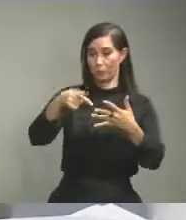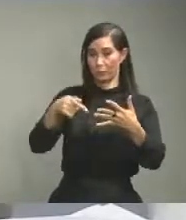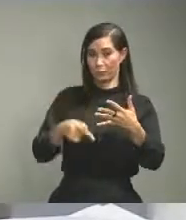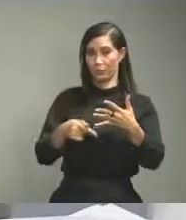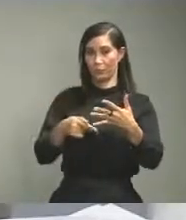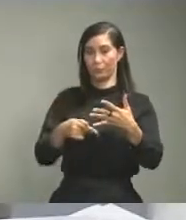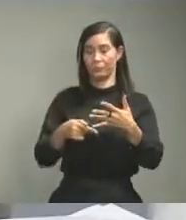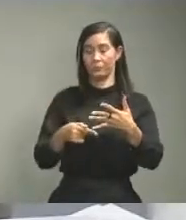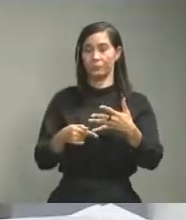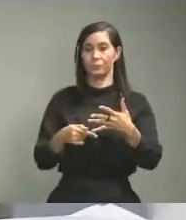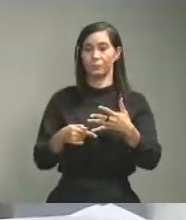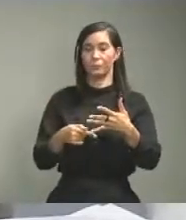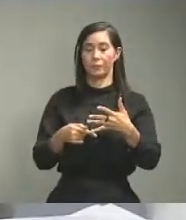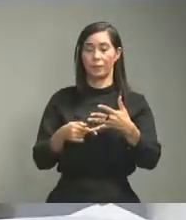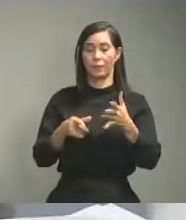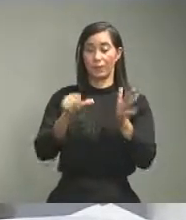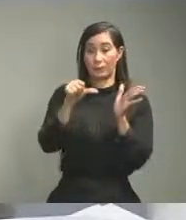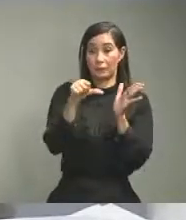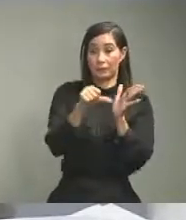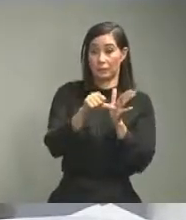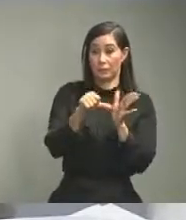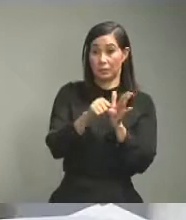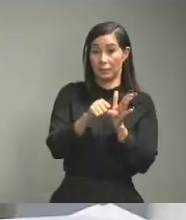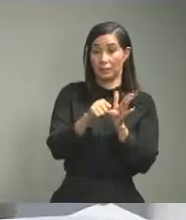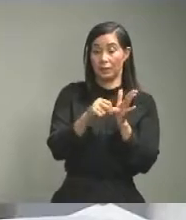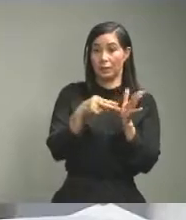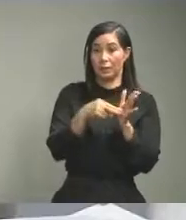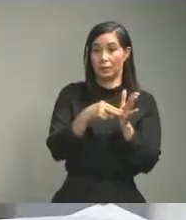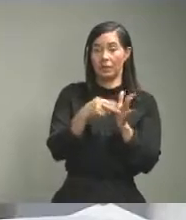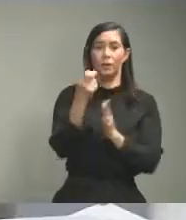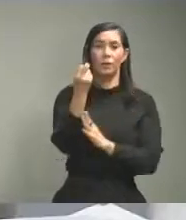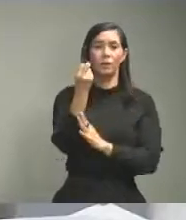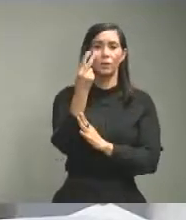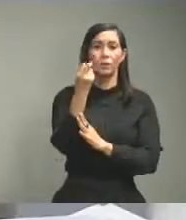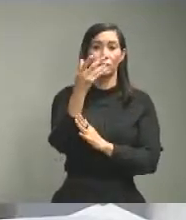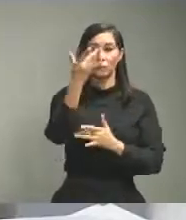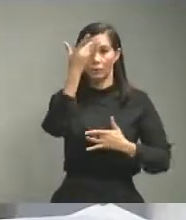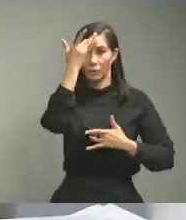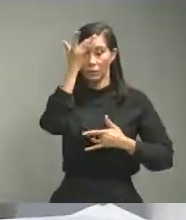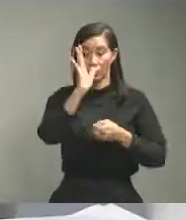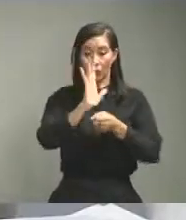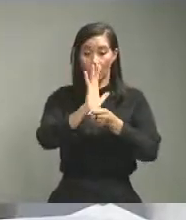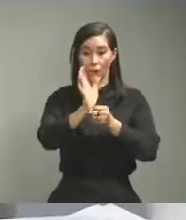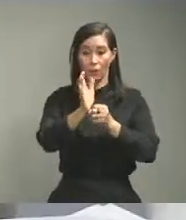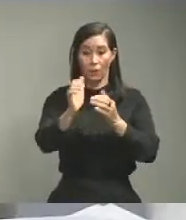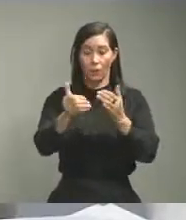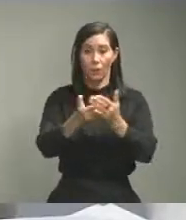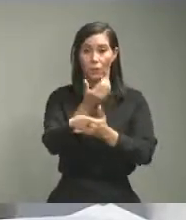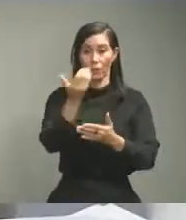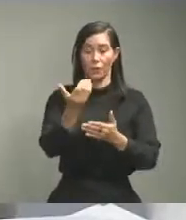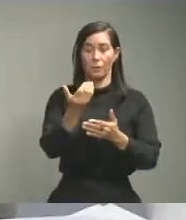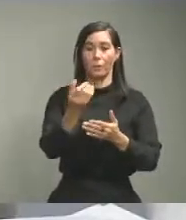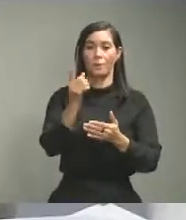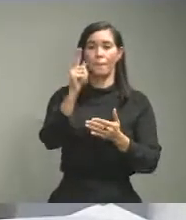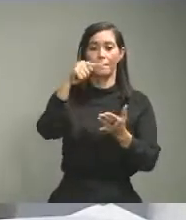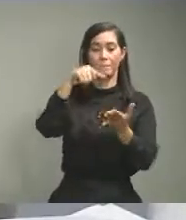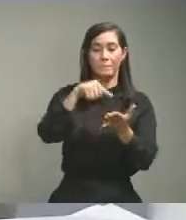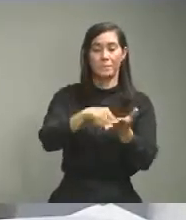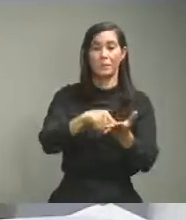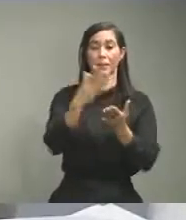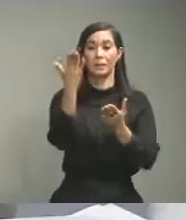Distrito Nacional 12 casos nuevos 1.015